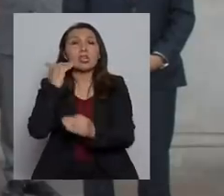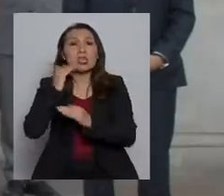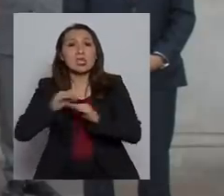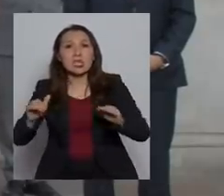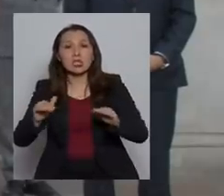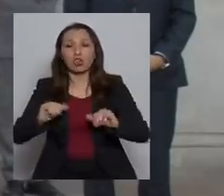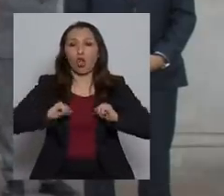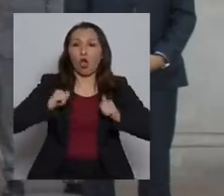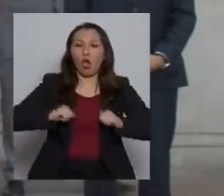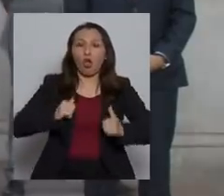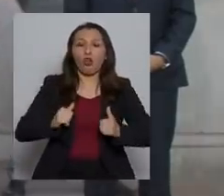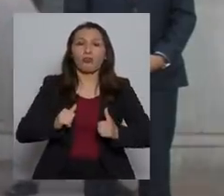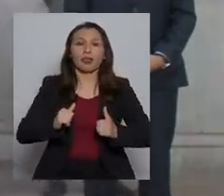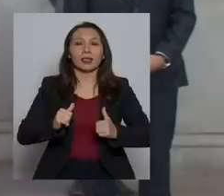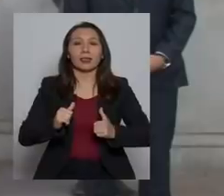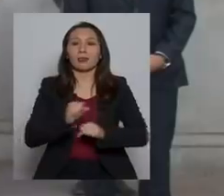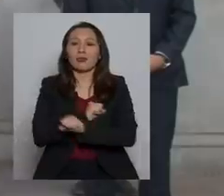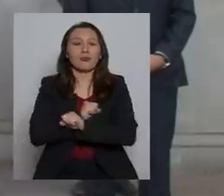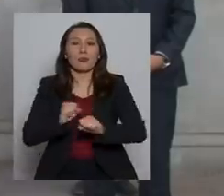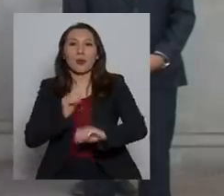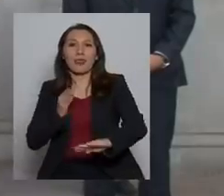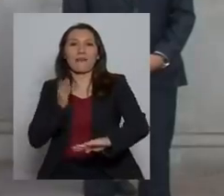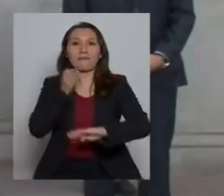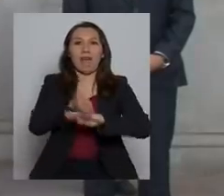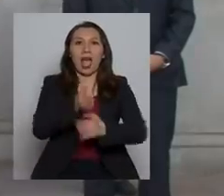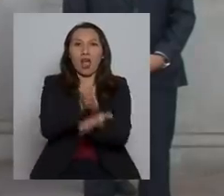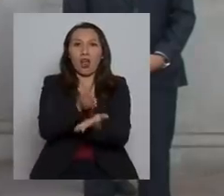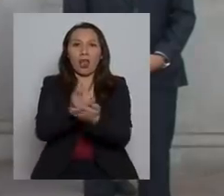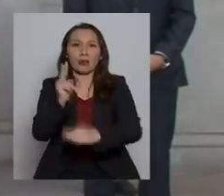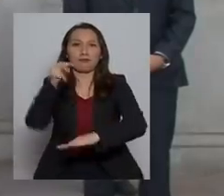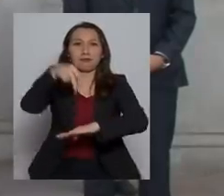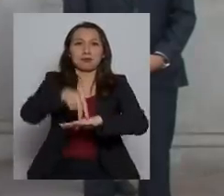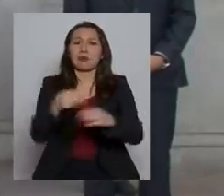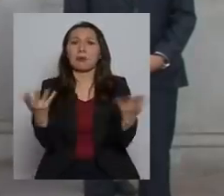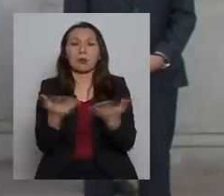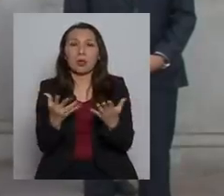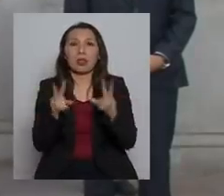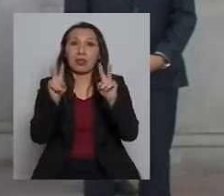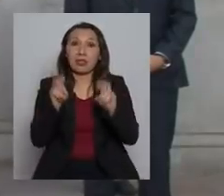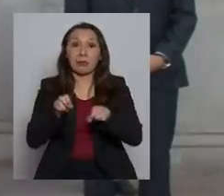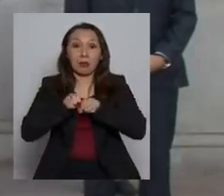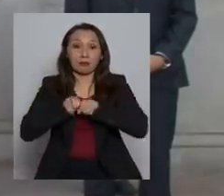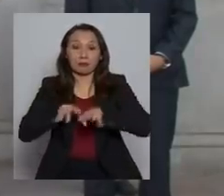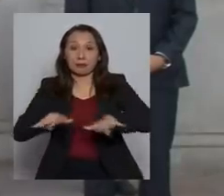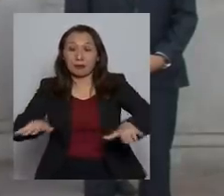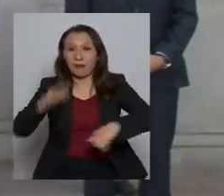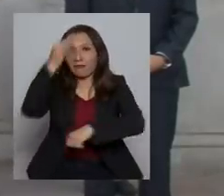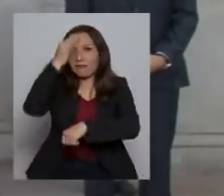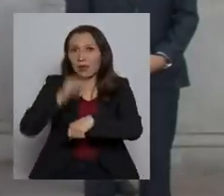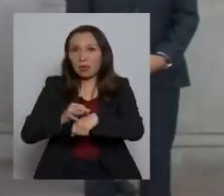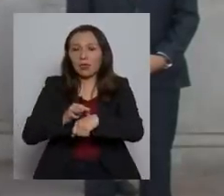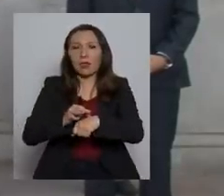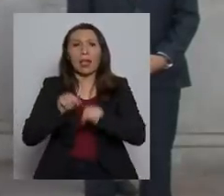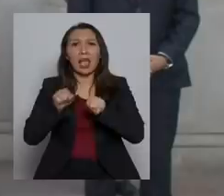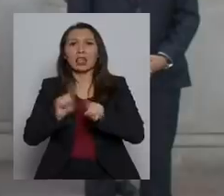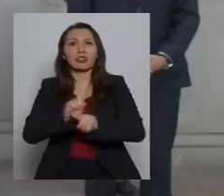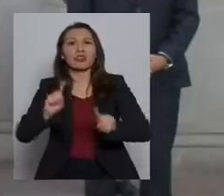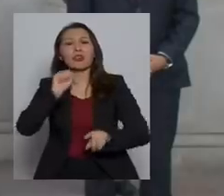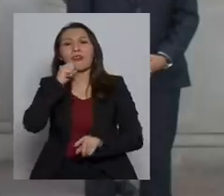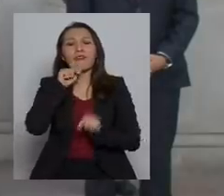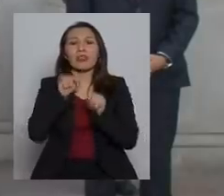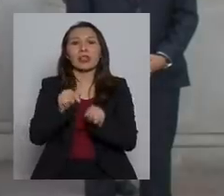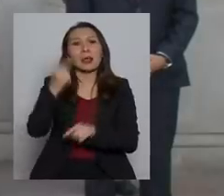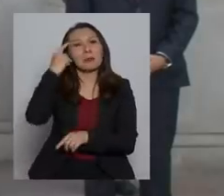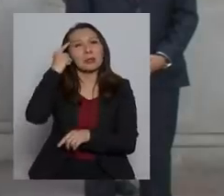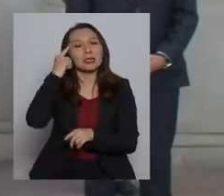y jóvenes están sin clases presenciales debido a esta pandemia. Pero esto no significa